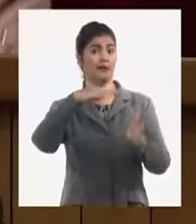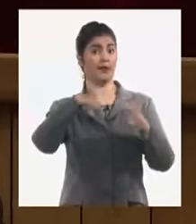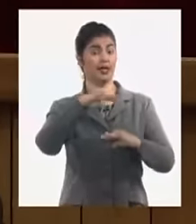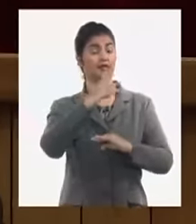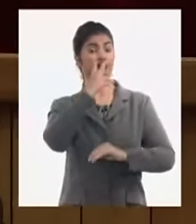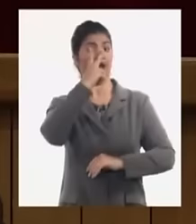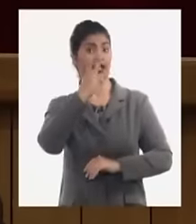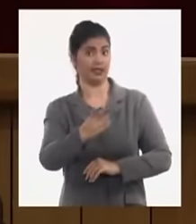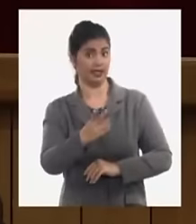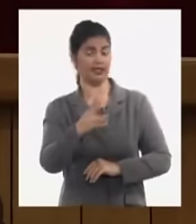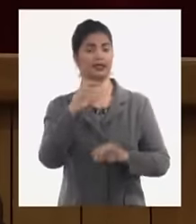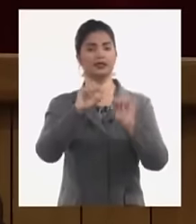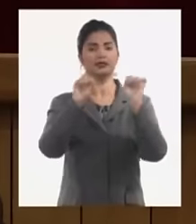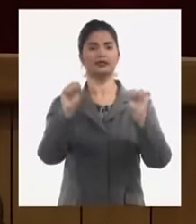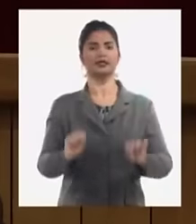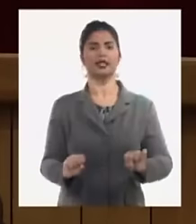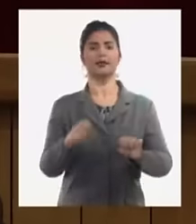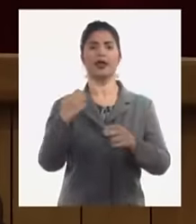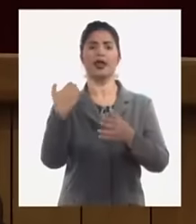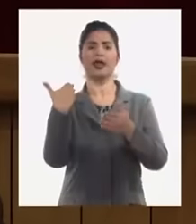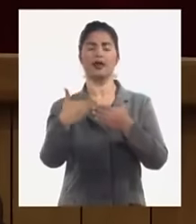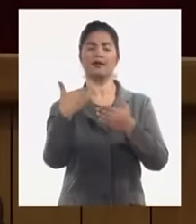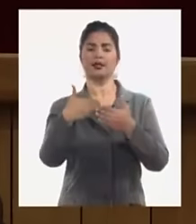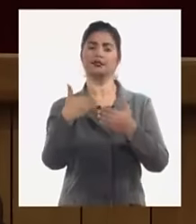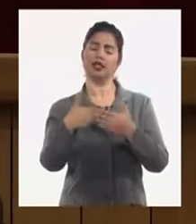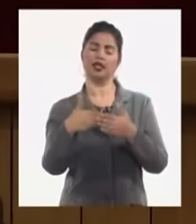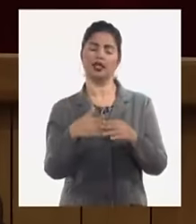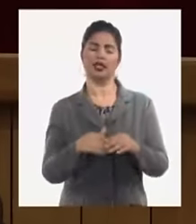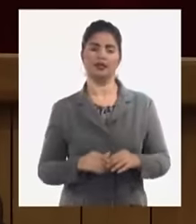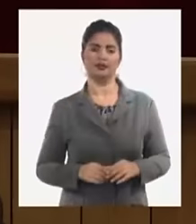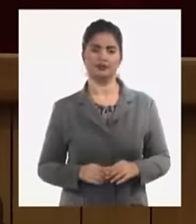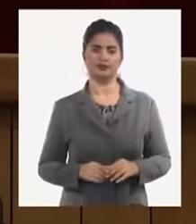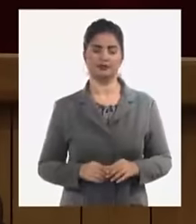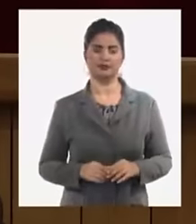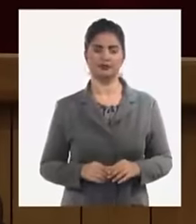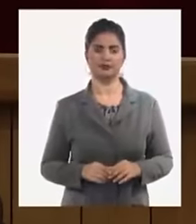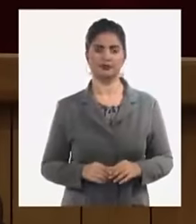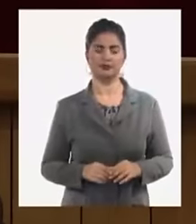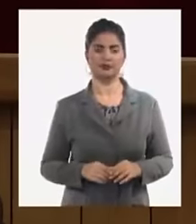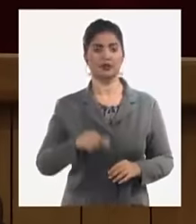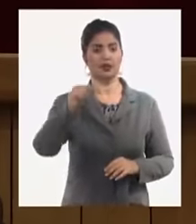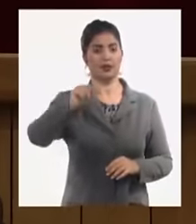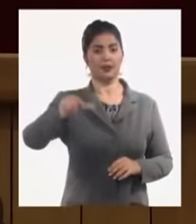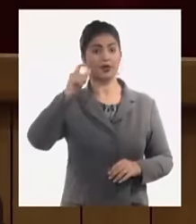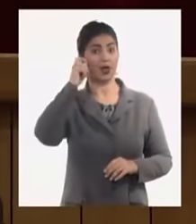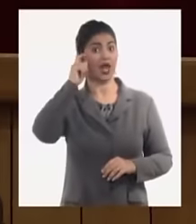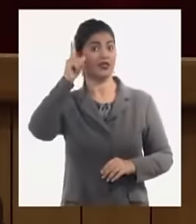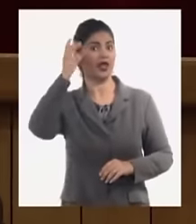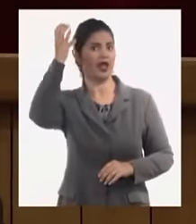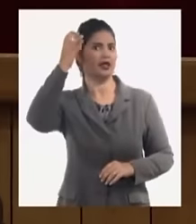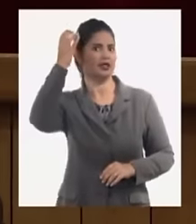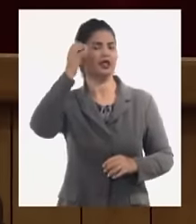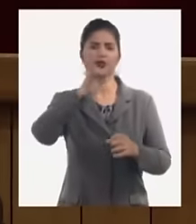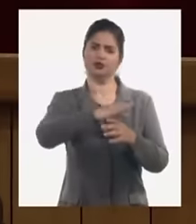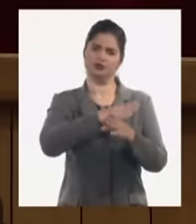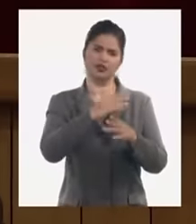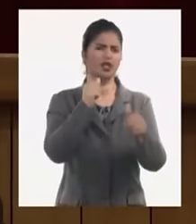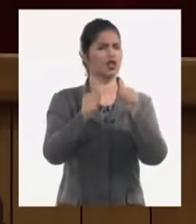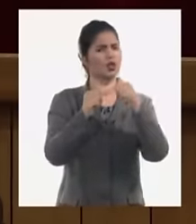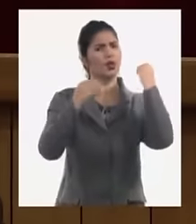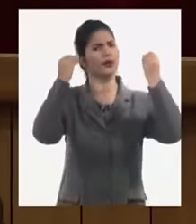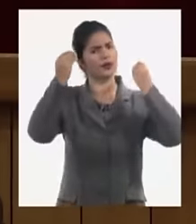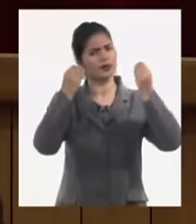sistema empresarial de su sector hay opiniones diferentes como debe ser eso pero lo que sí tenemos el